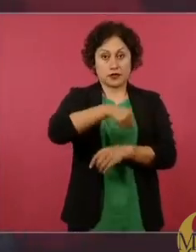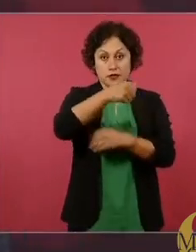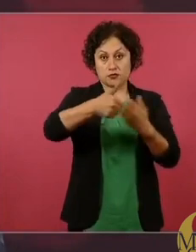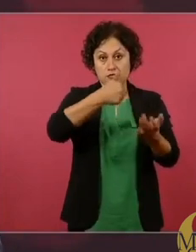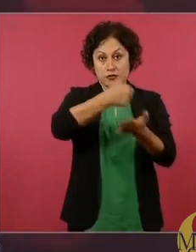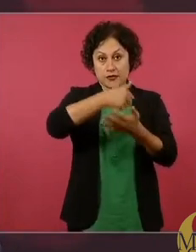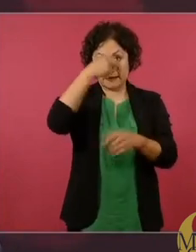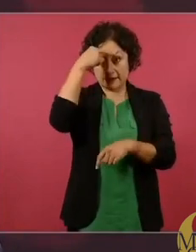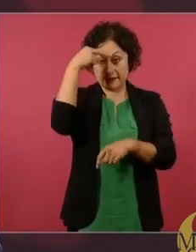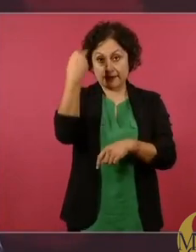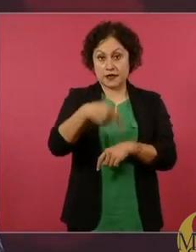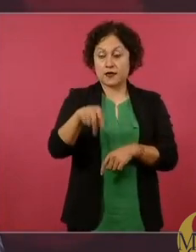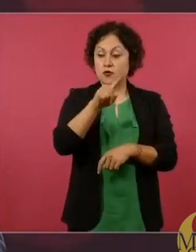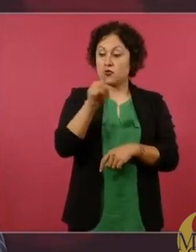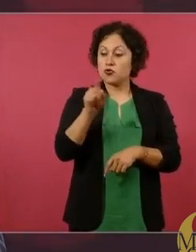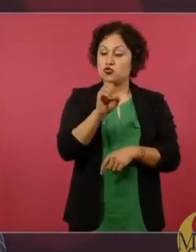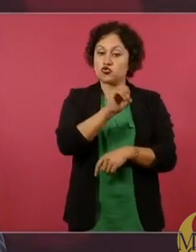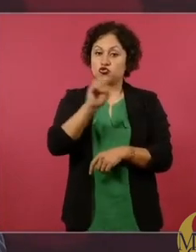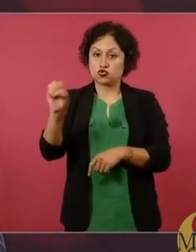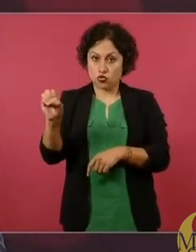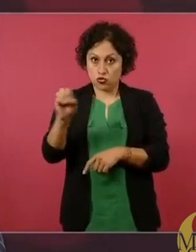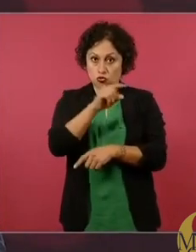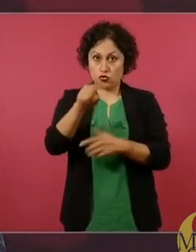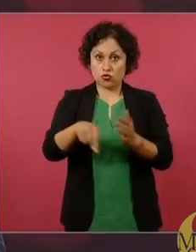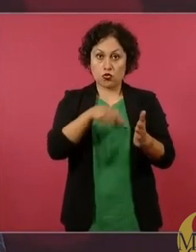México desde que yo fui jefe de gobierno,